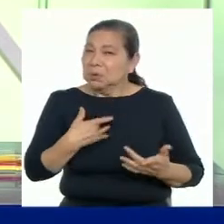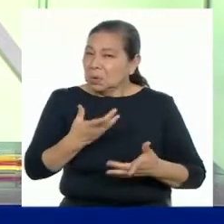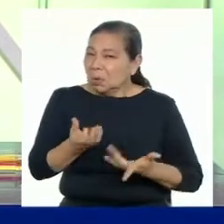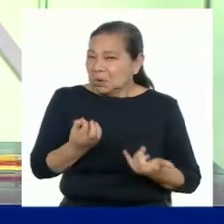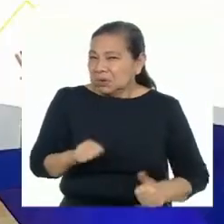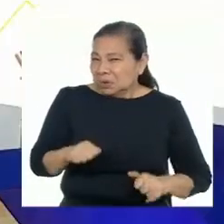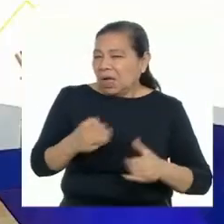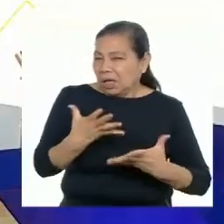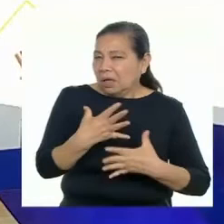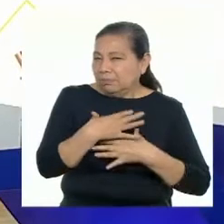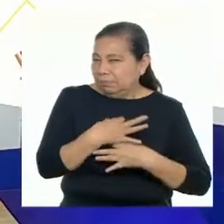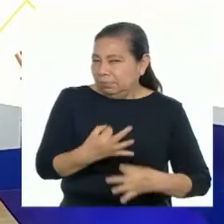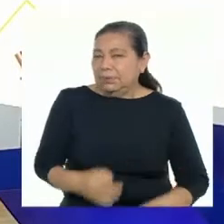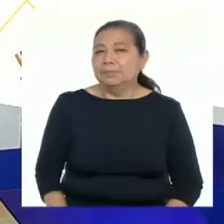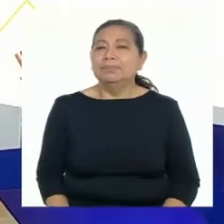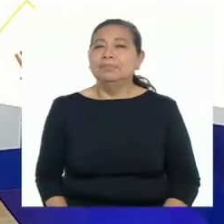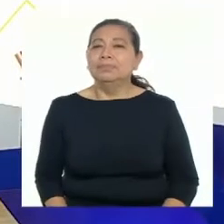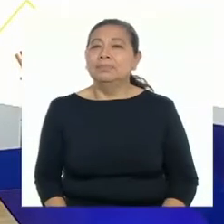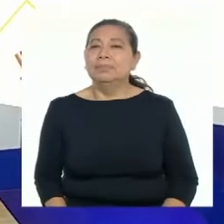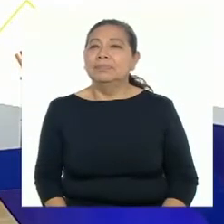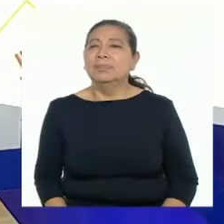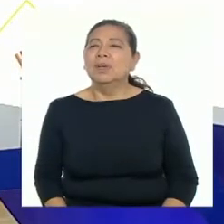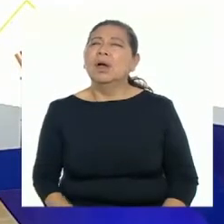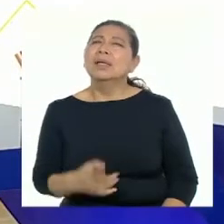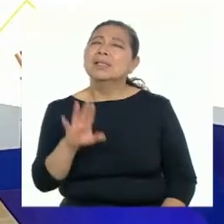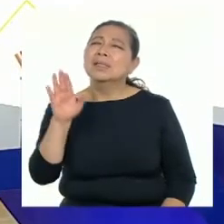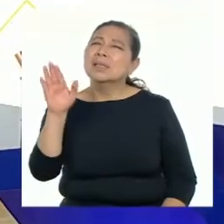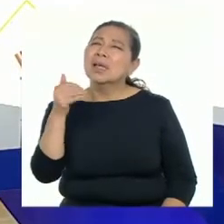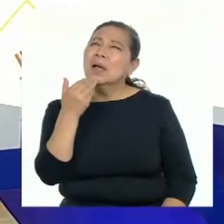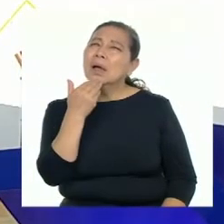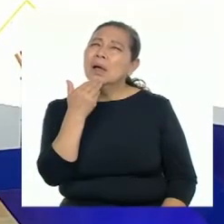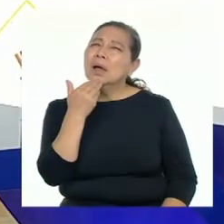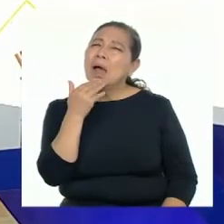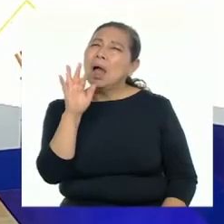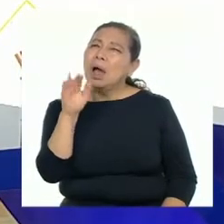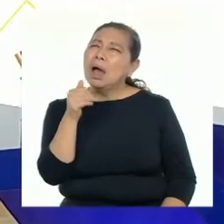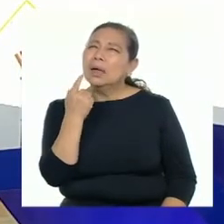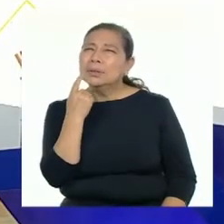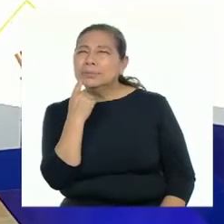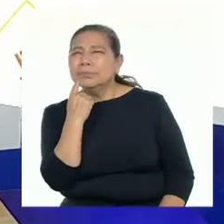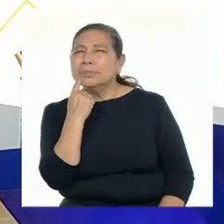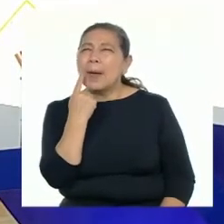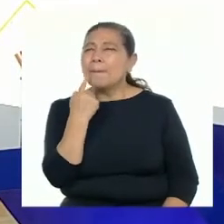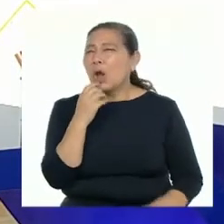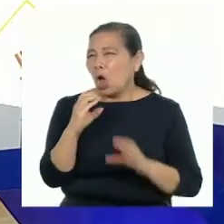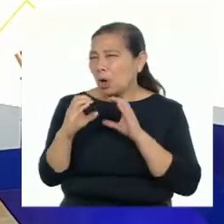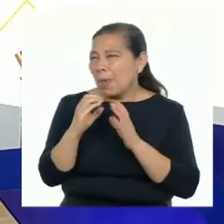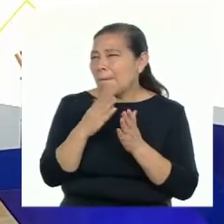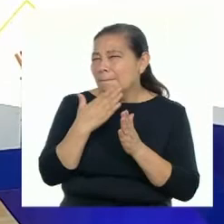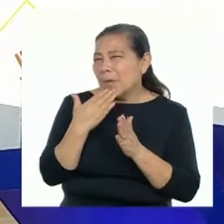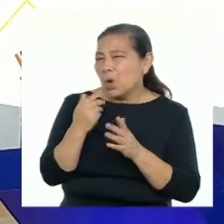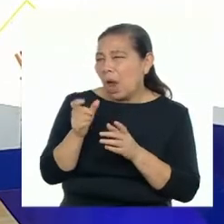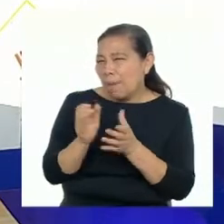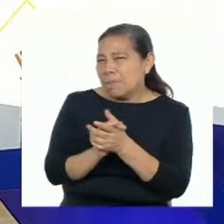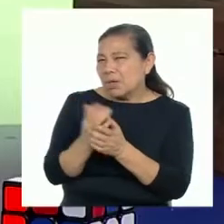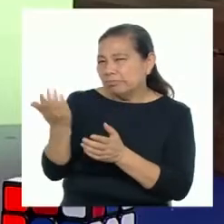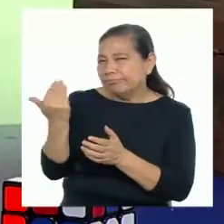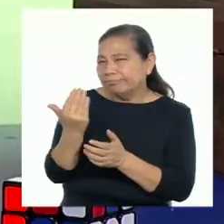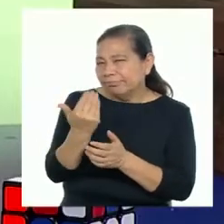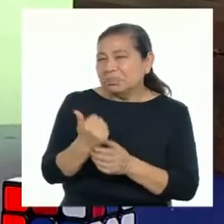intereses. Rebot, ¿y si llamamos a unas amigas y amigos de tercero para conversar más sobre este tema?